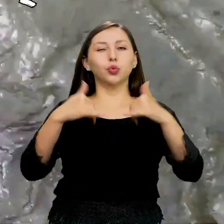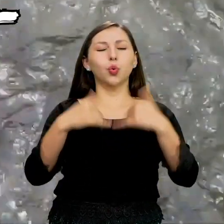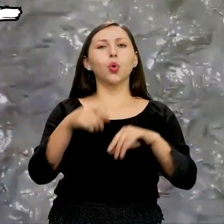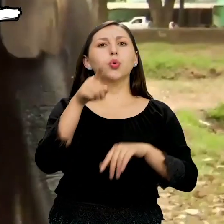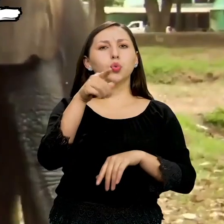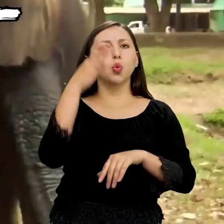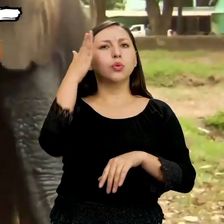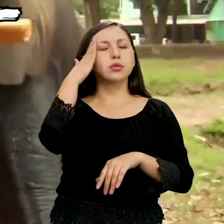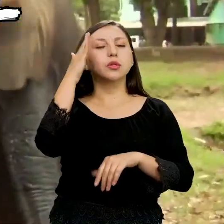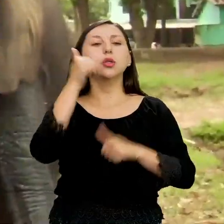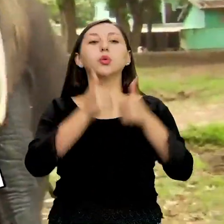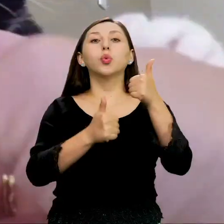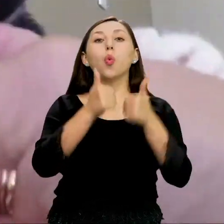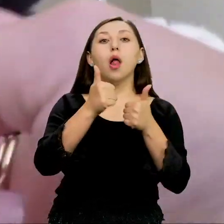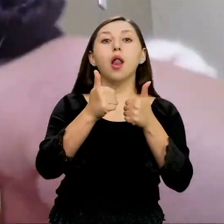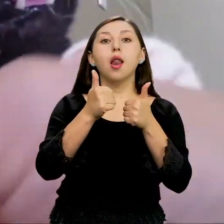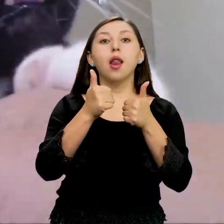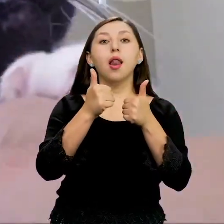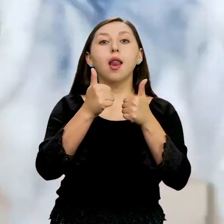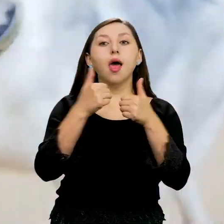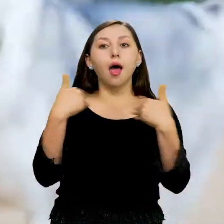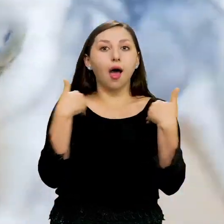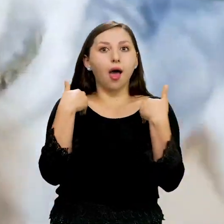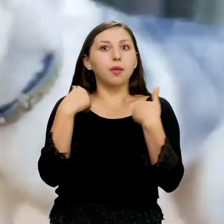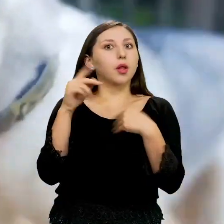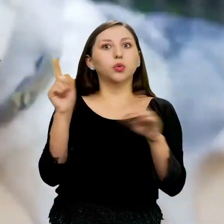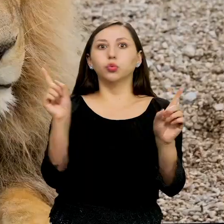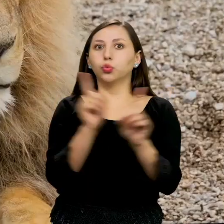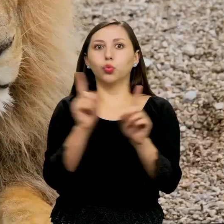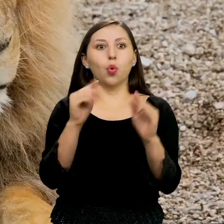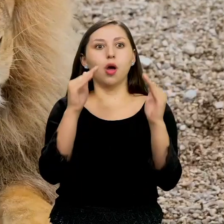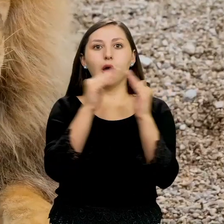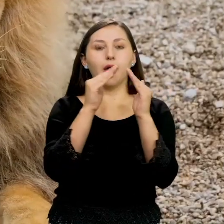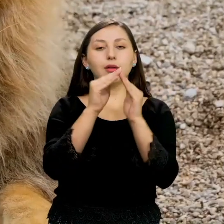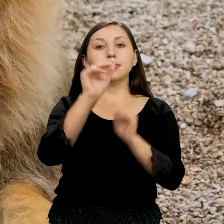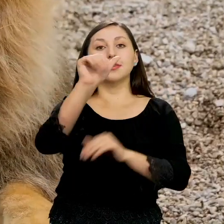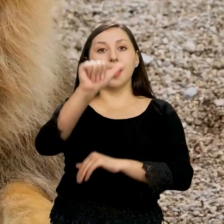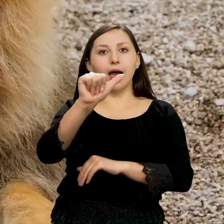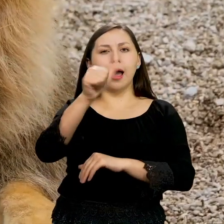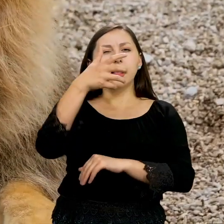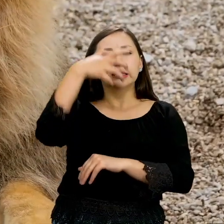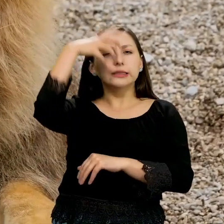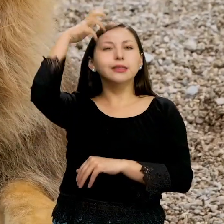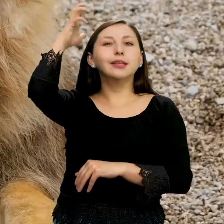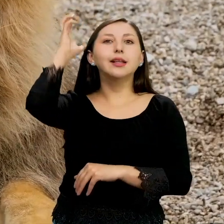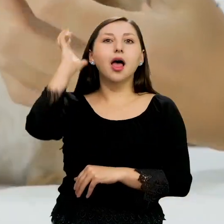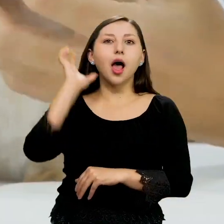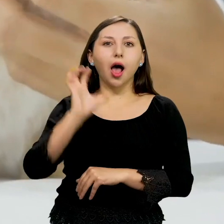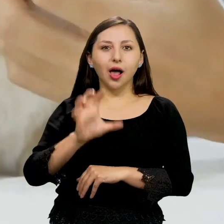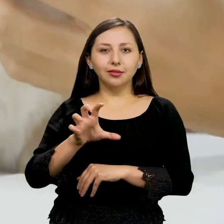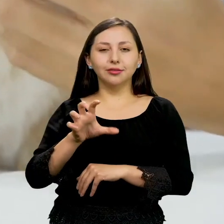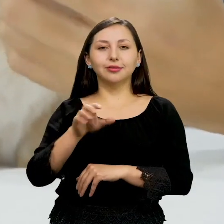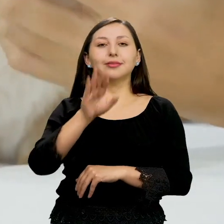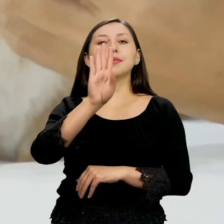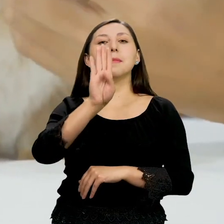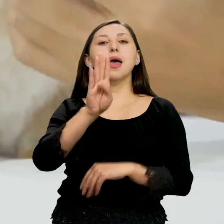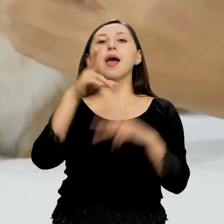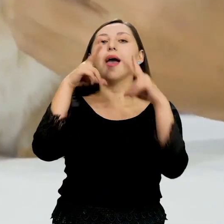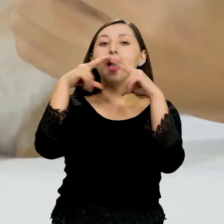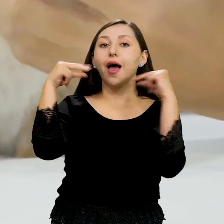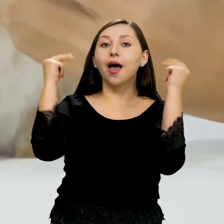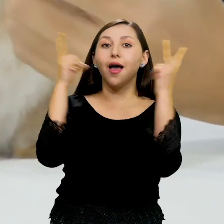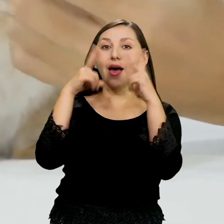Reconoce que animal no es una mascota Opción A León Opción B